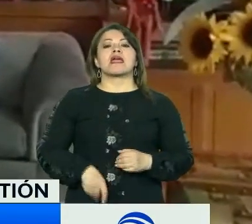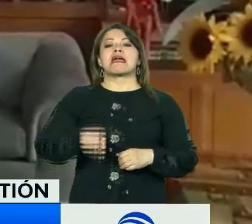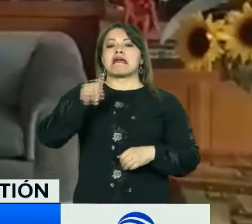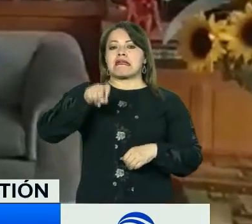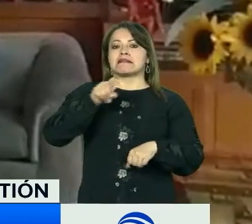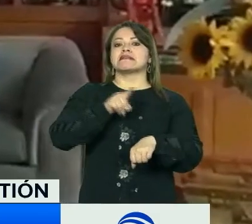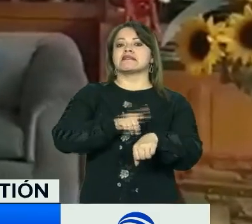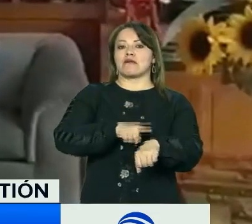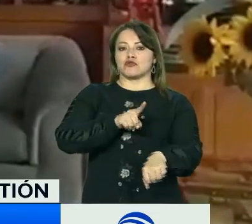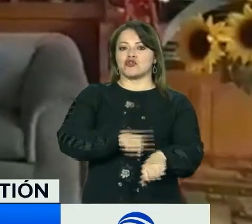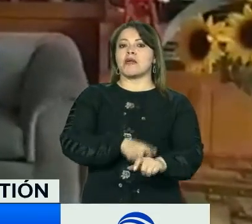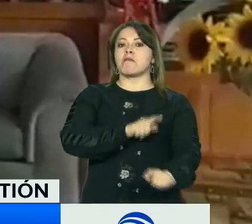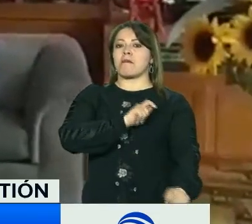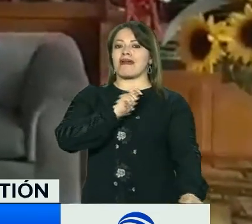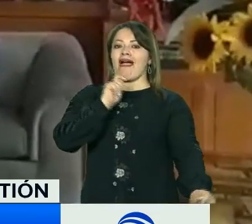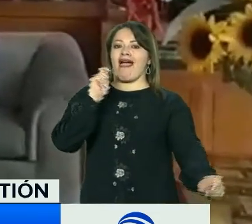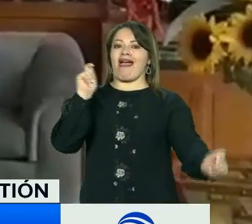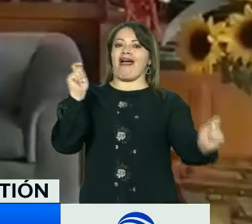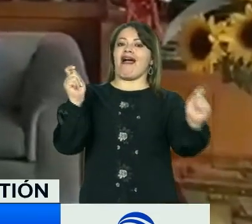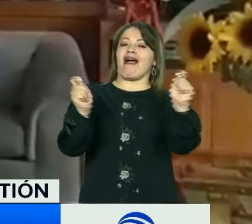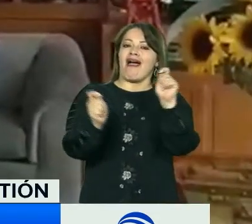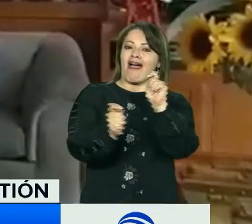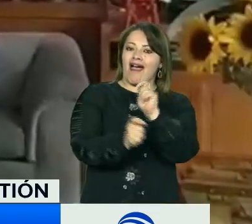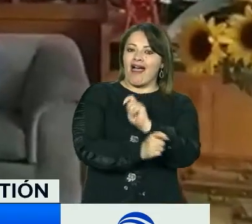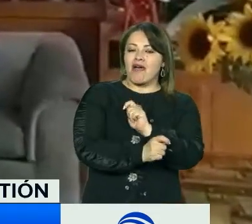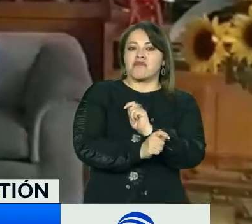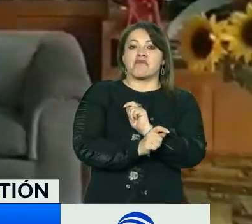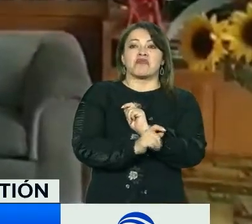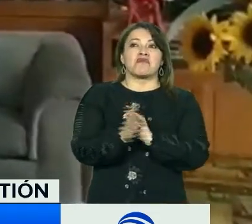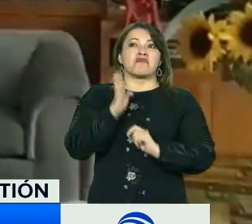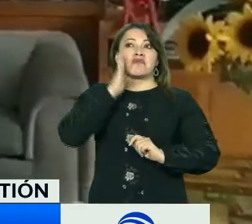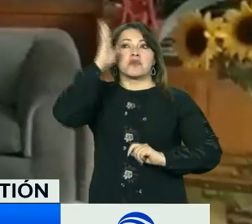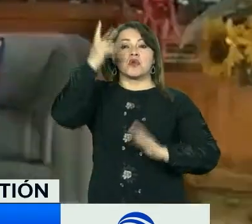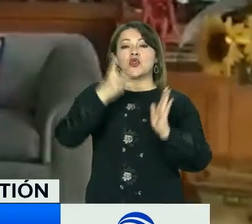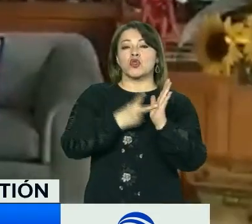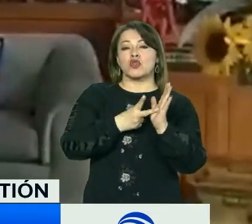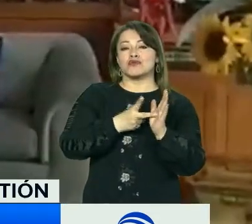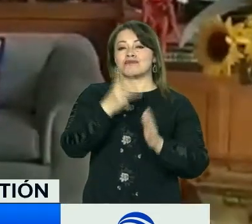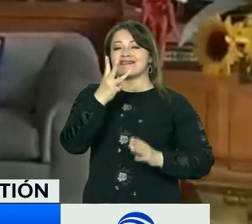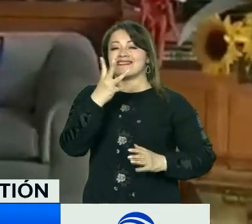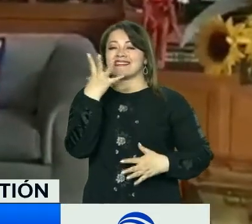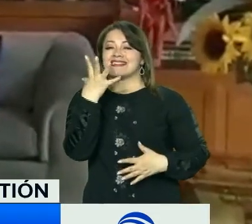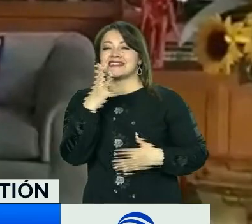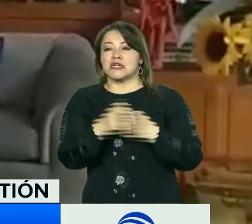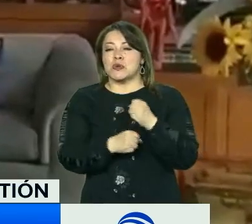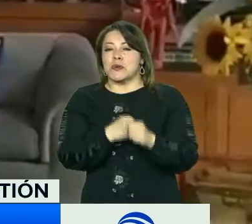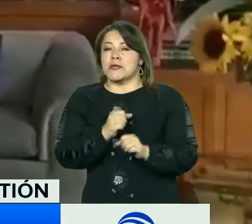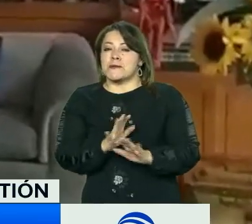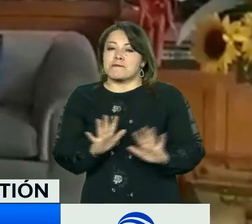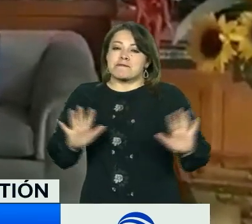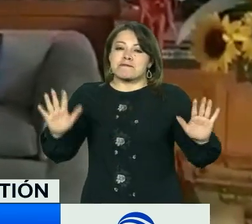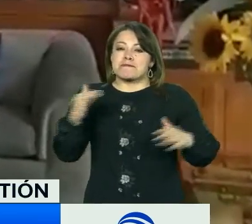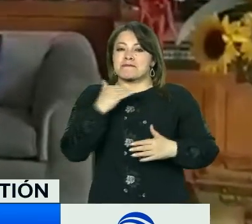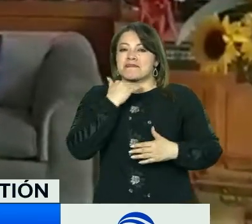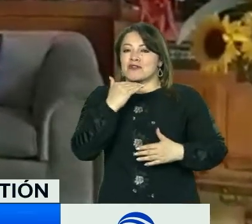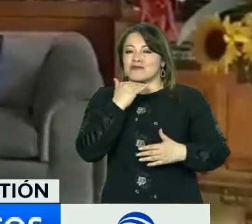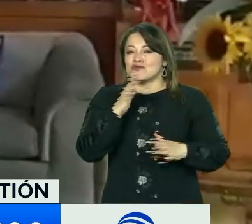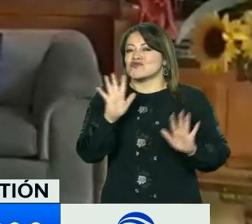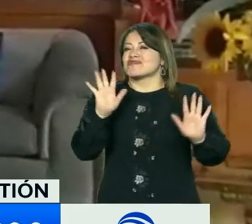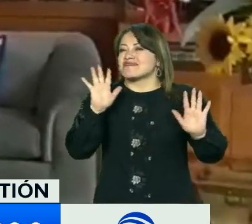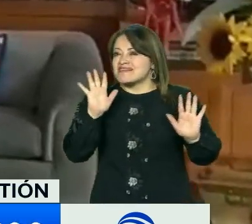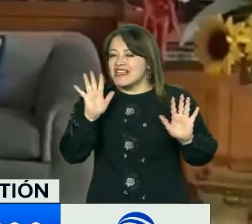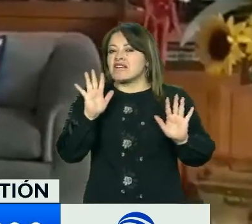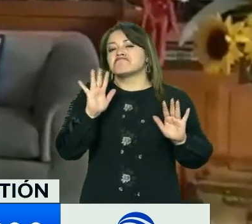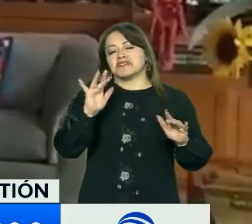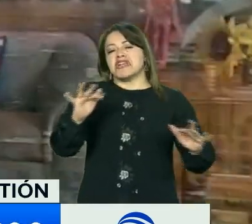para la transición. Esto parece bastante ambicioso, pero es posible. No solo tiene ventajas en reducción de gases efecto